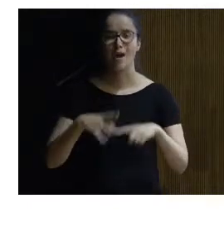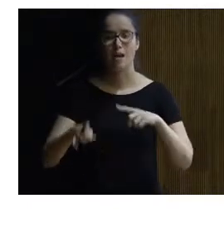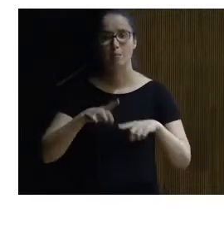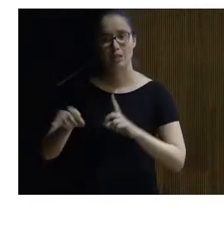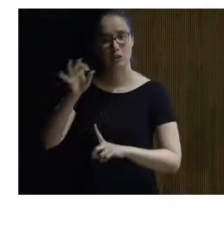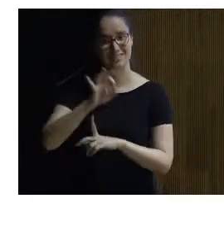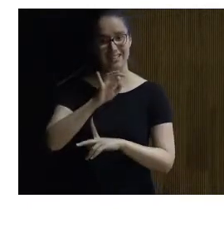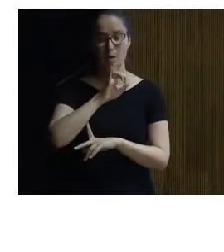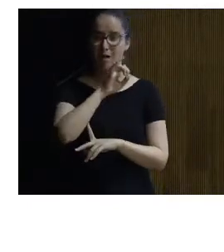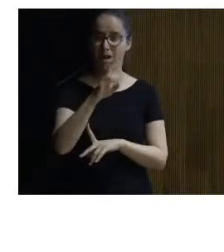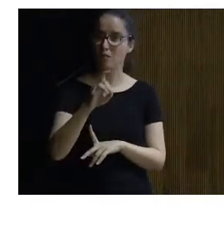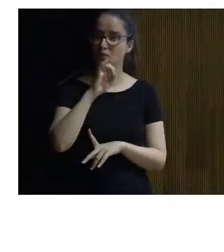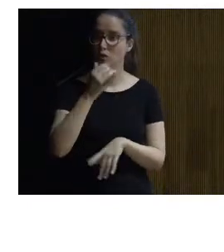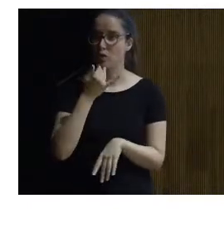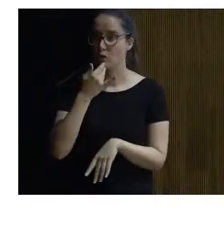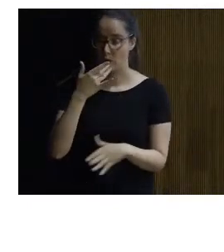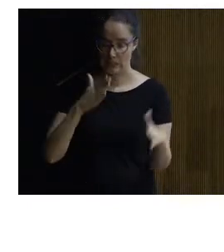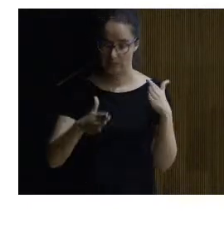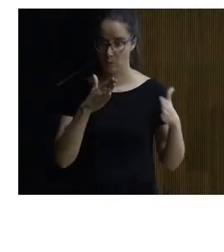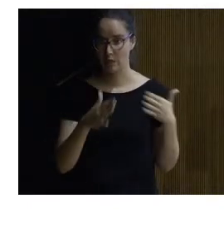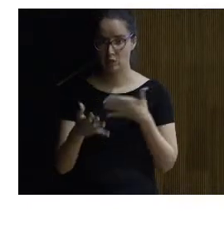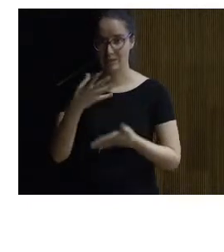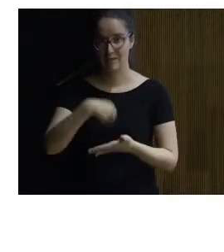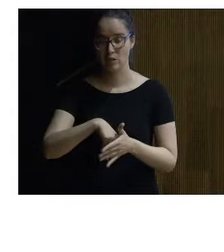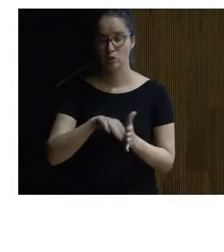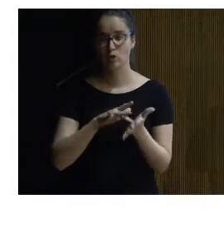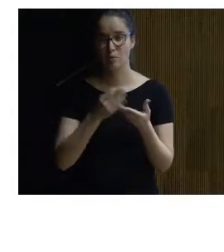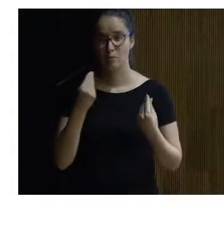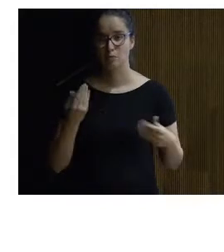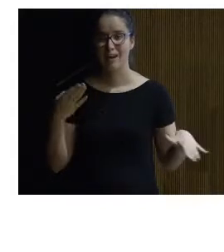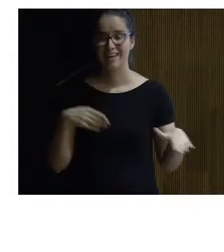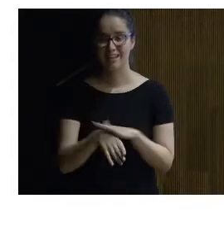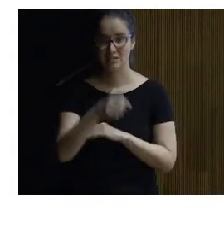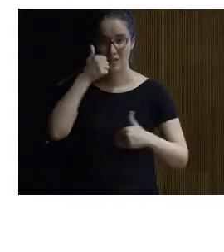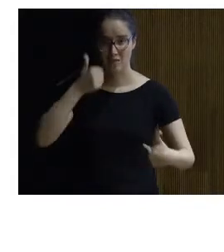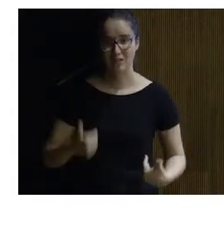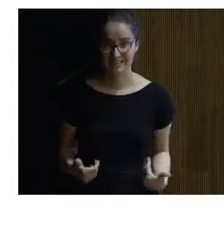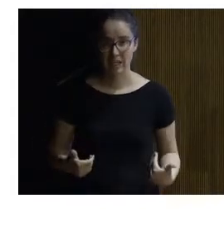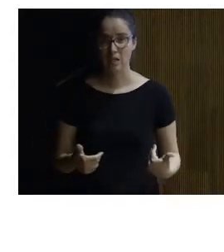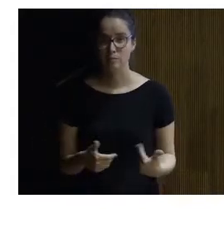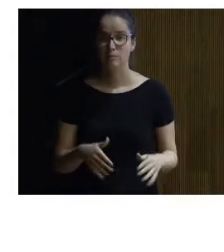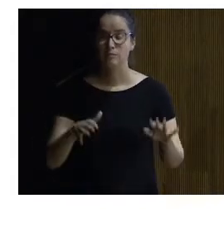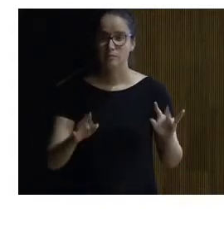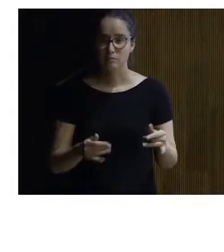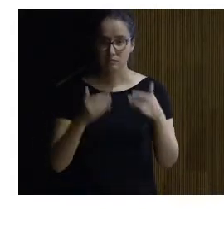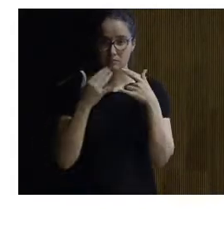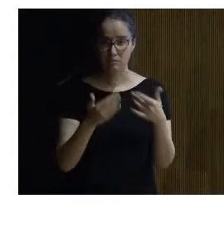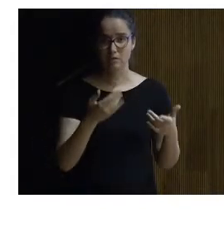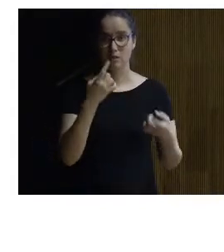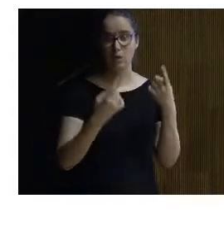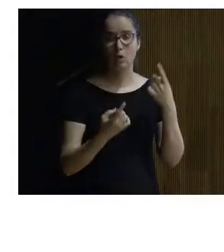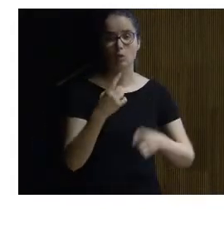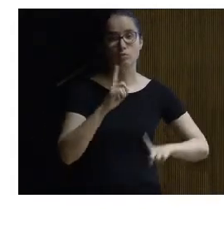señalización es decir aunque aquí en este momento estábamos dentro de lo que sería la accesibilidad física sí que mediante una colección de